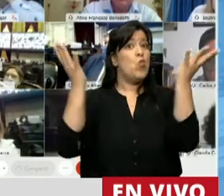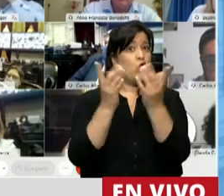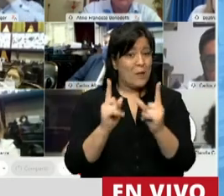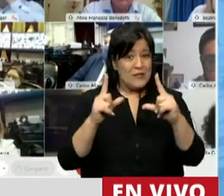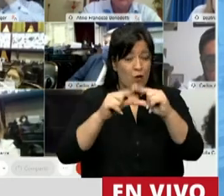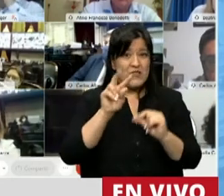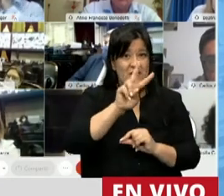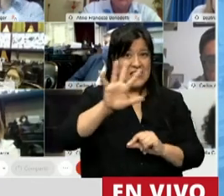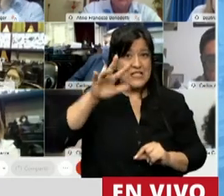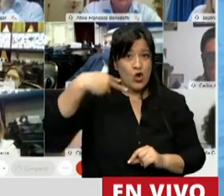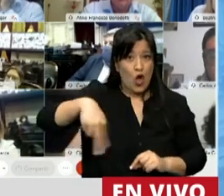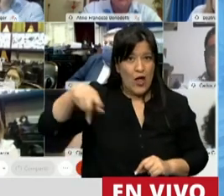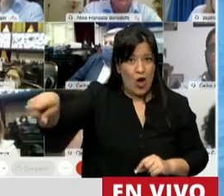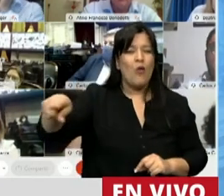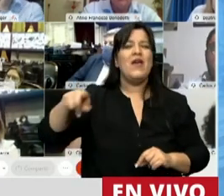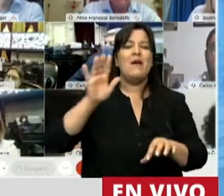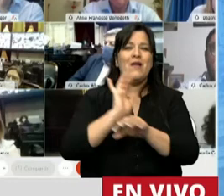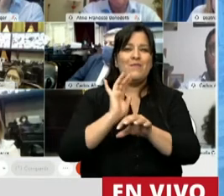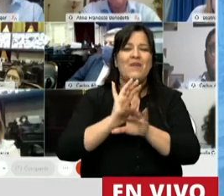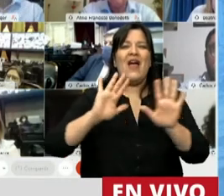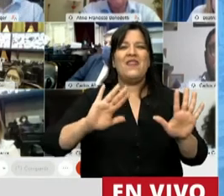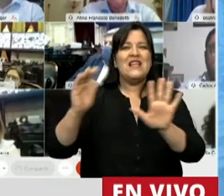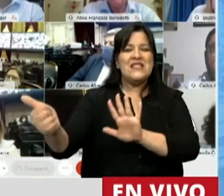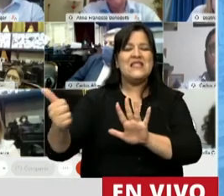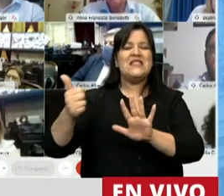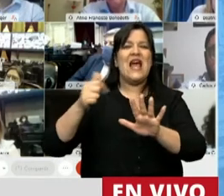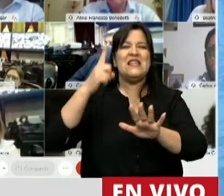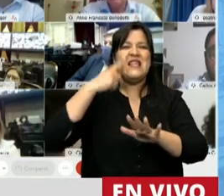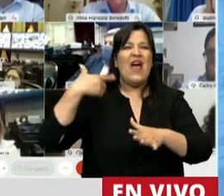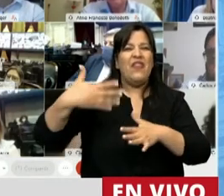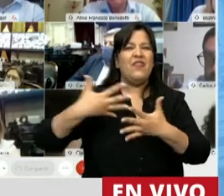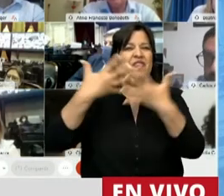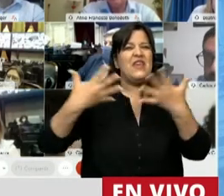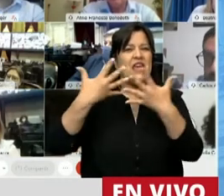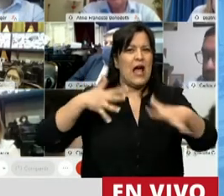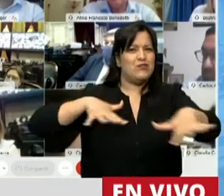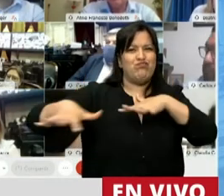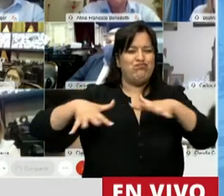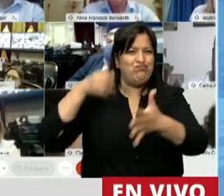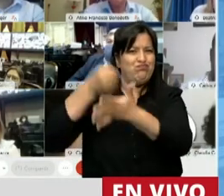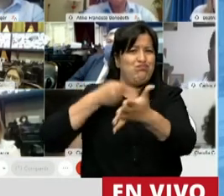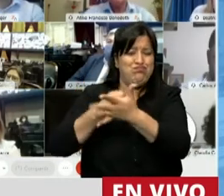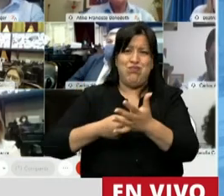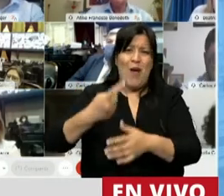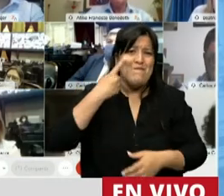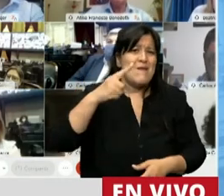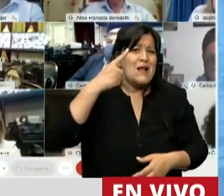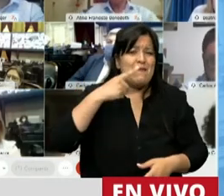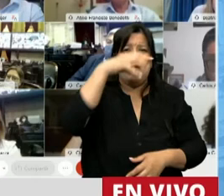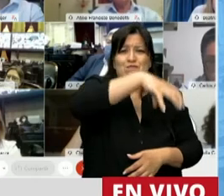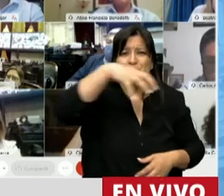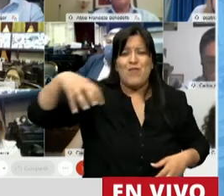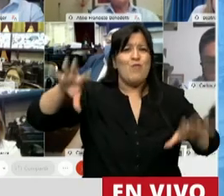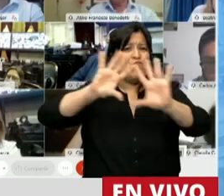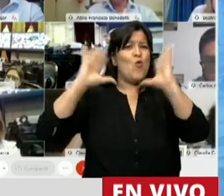inicio a los llamados 16 días de activismo por esa lucha que llevan adelante miles de organizaciones en